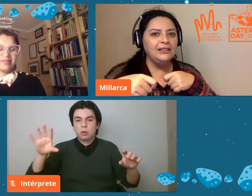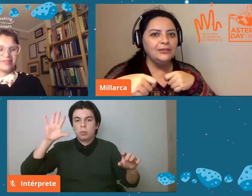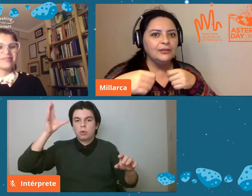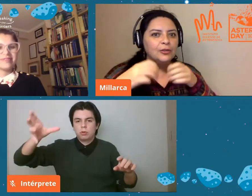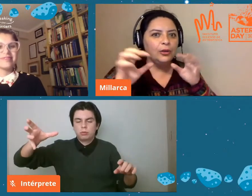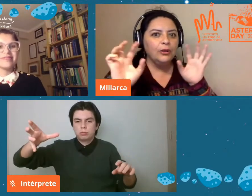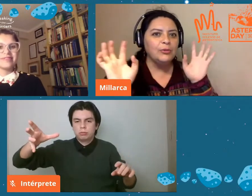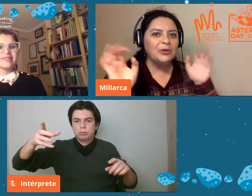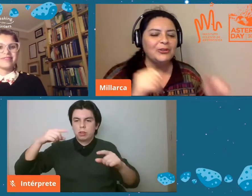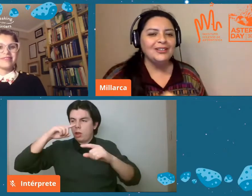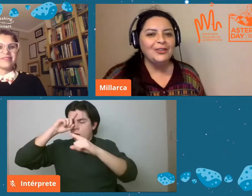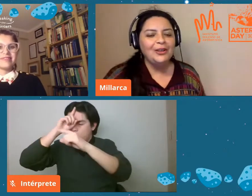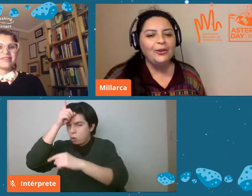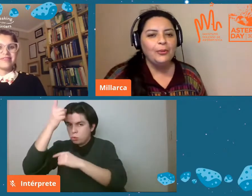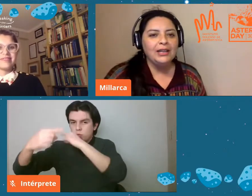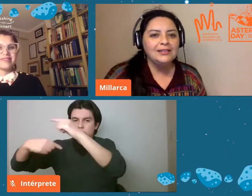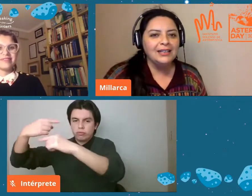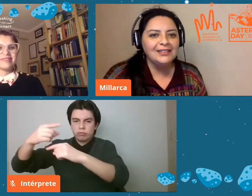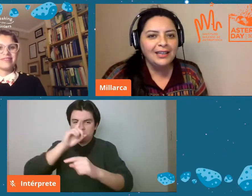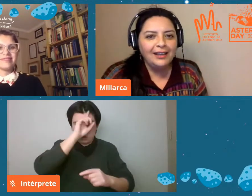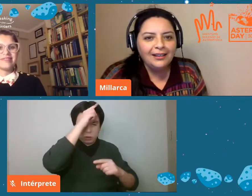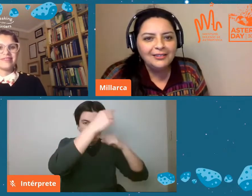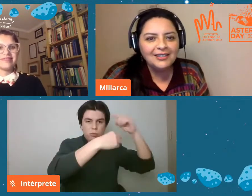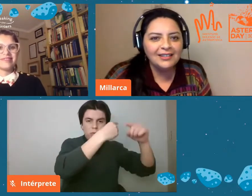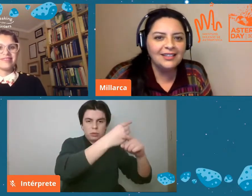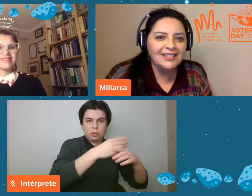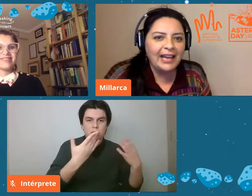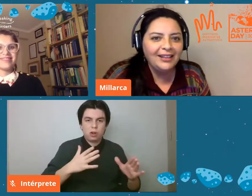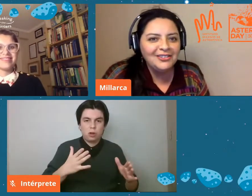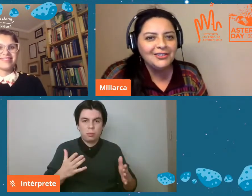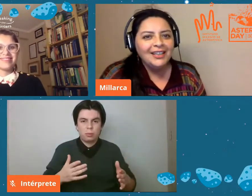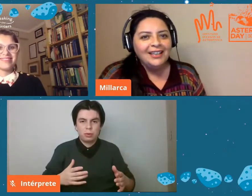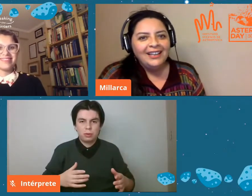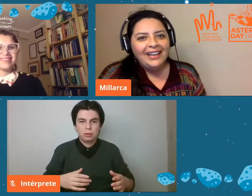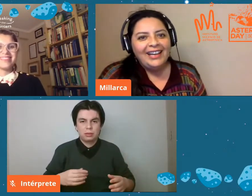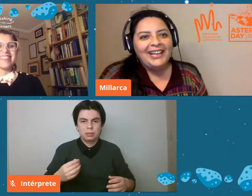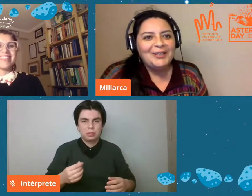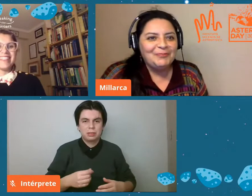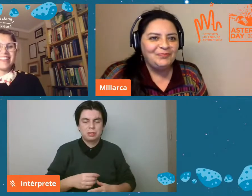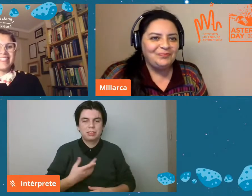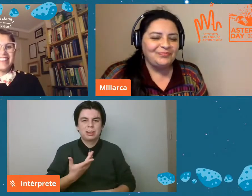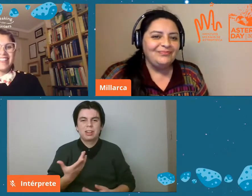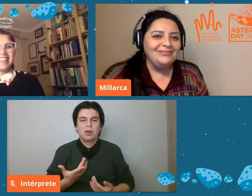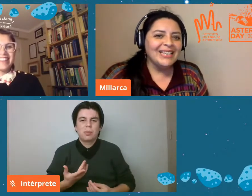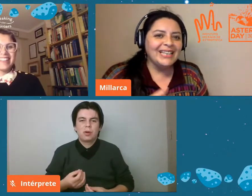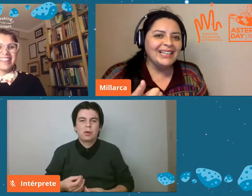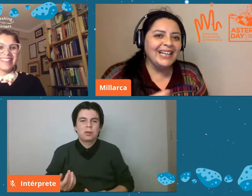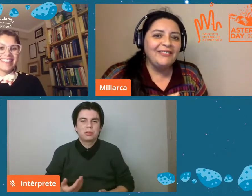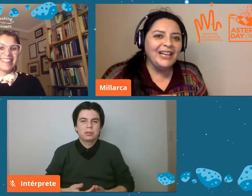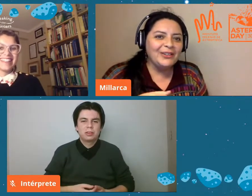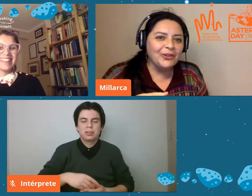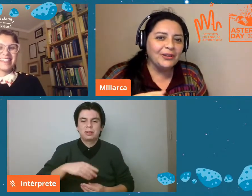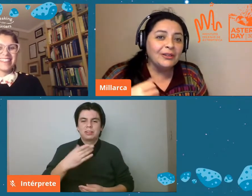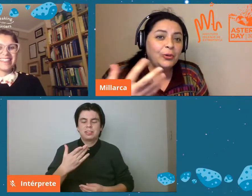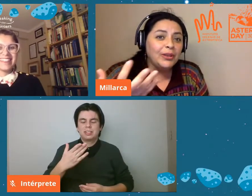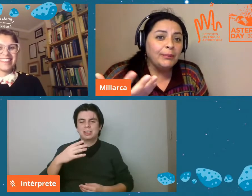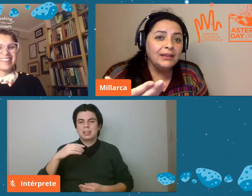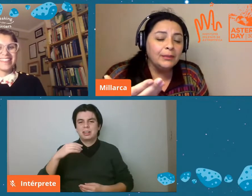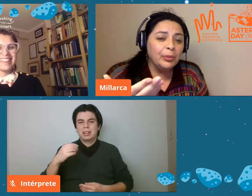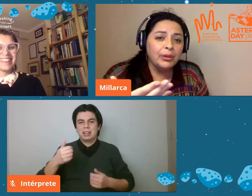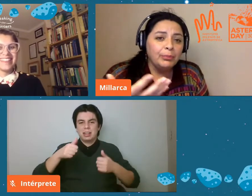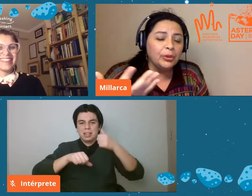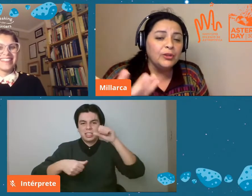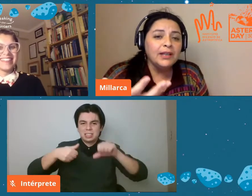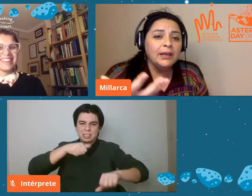que al final son como yo digo como la sexy sexy science que tiene que ver con